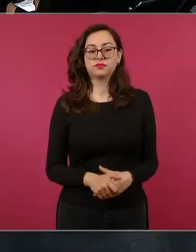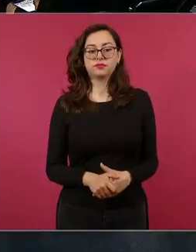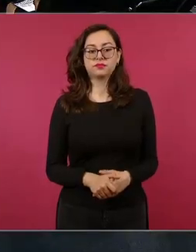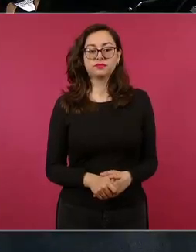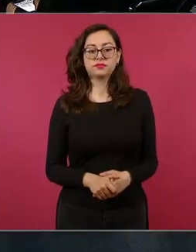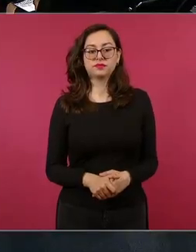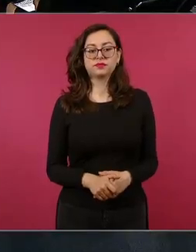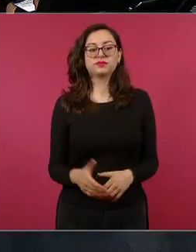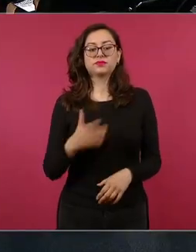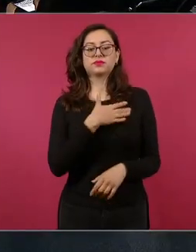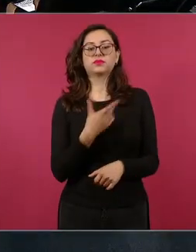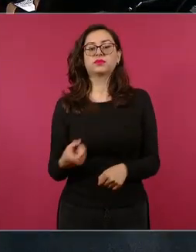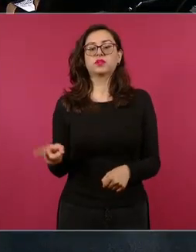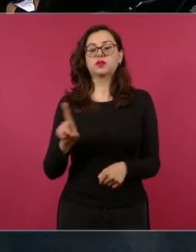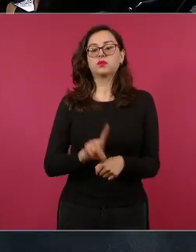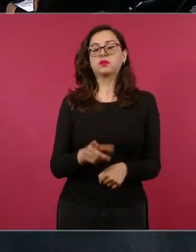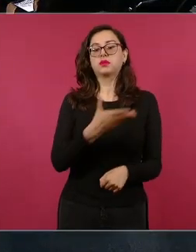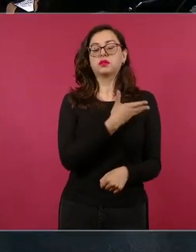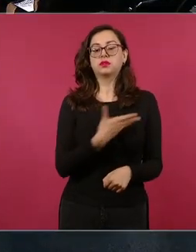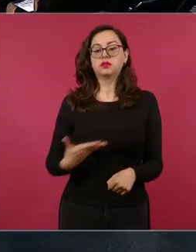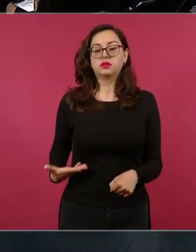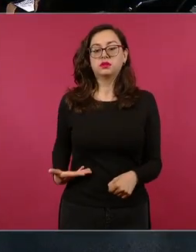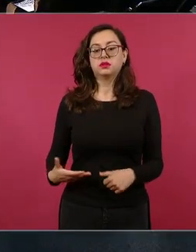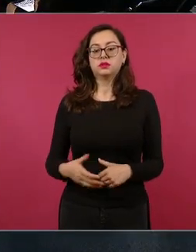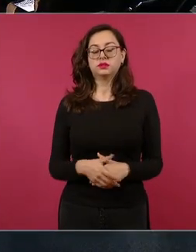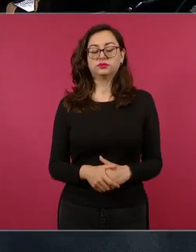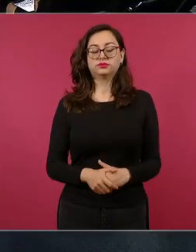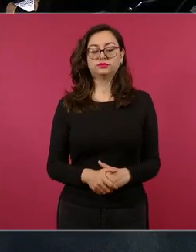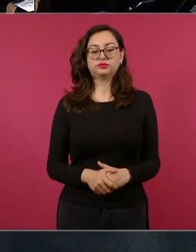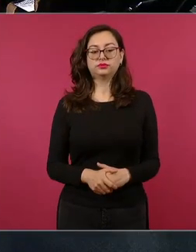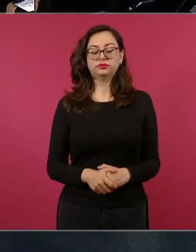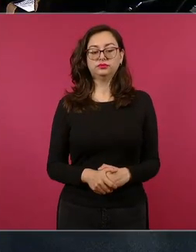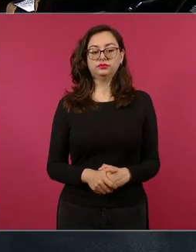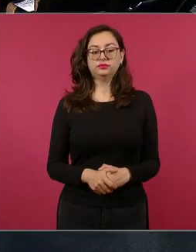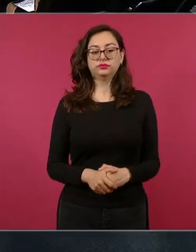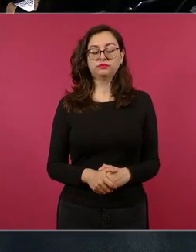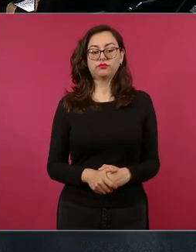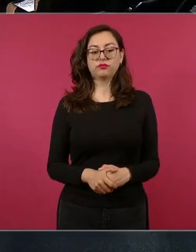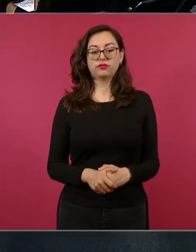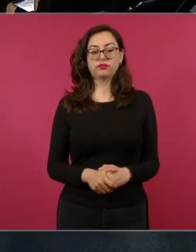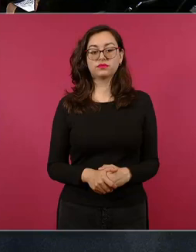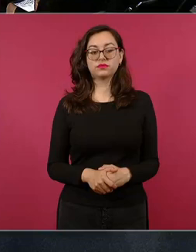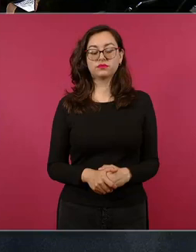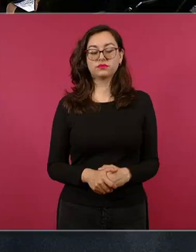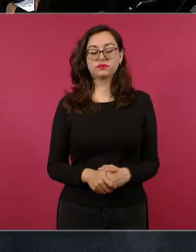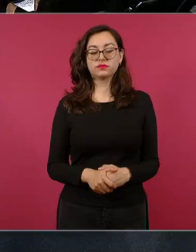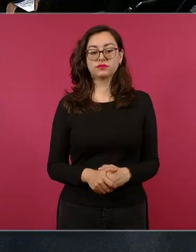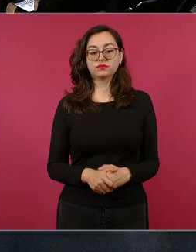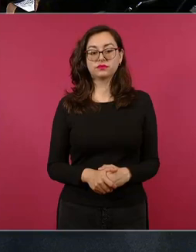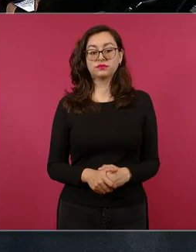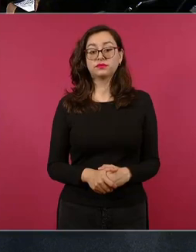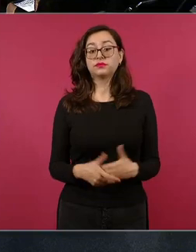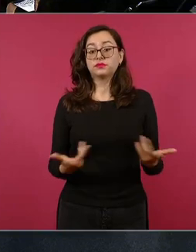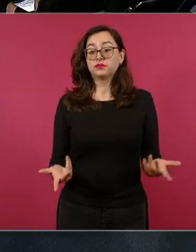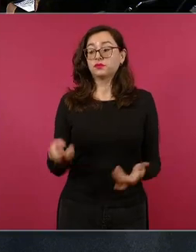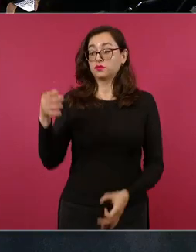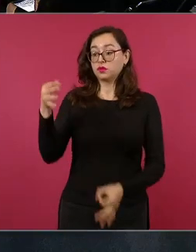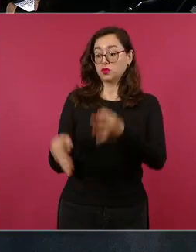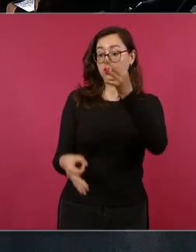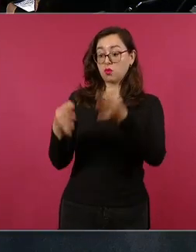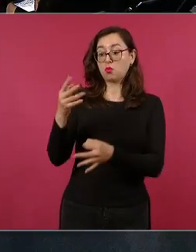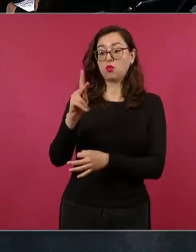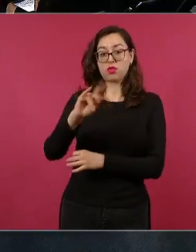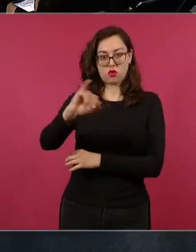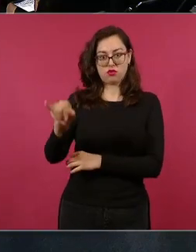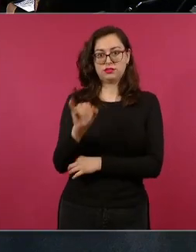Buenos días presidente una de las complejidades que tiene la iniciativa de reforma al poder judicial